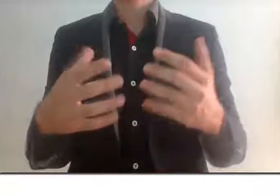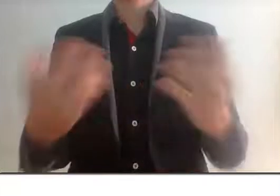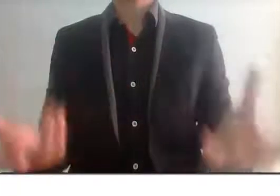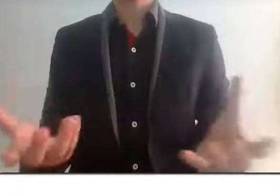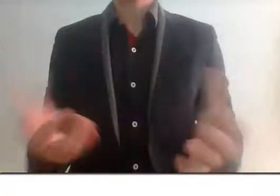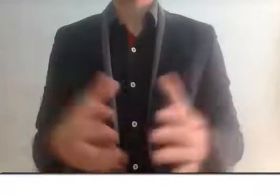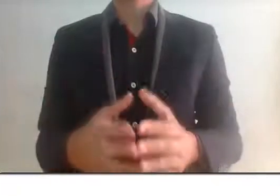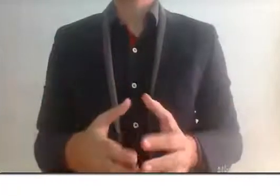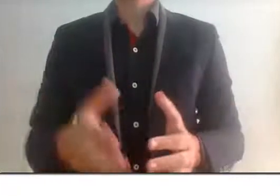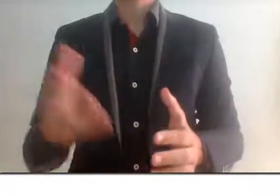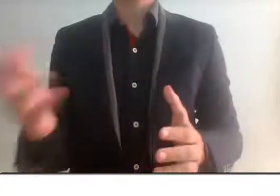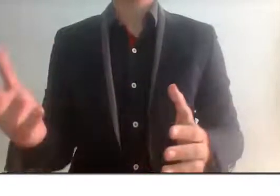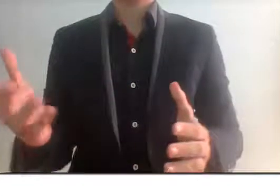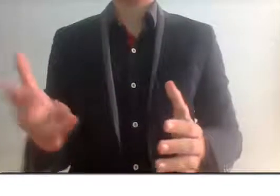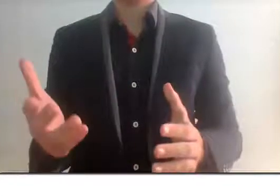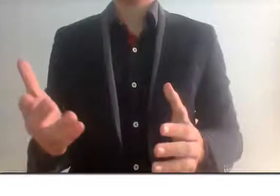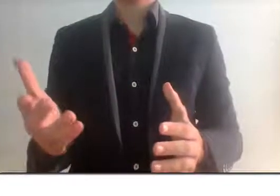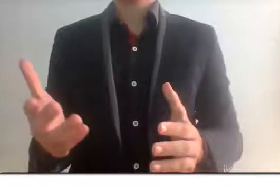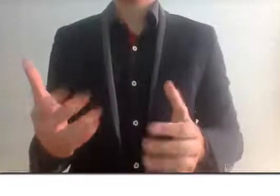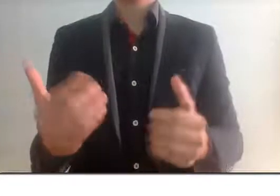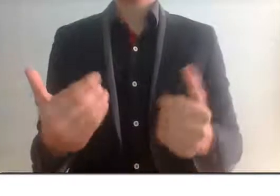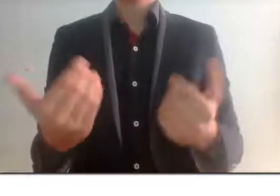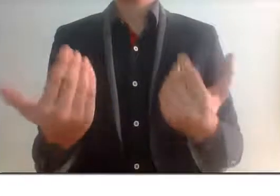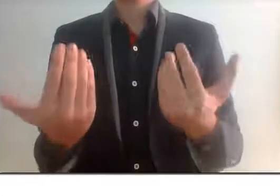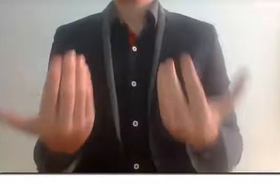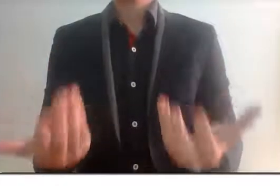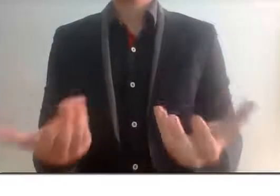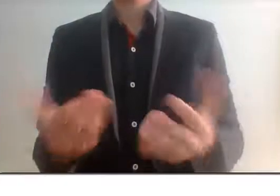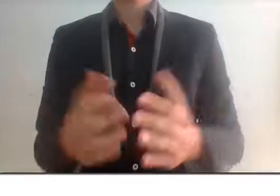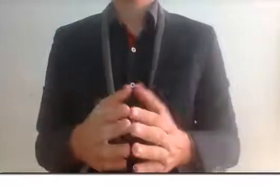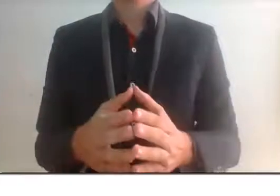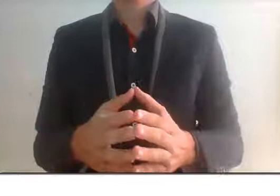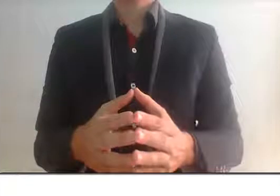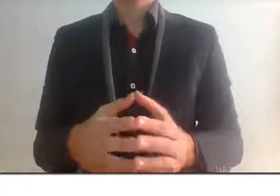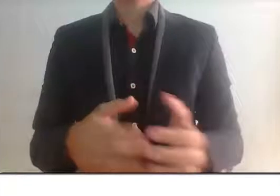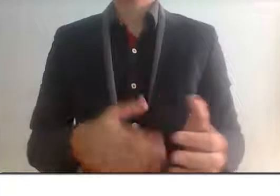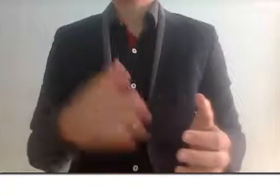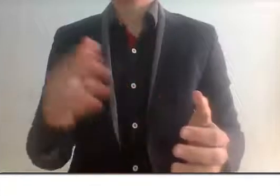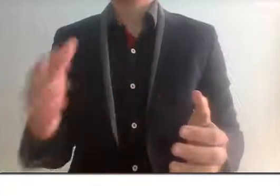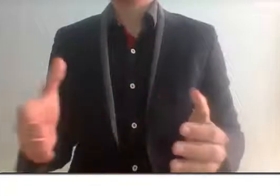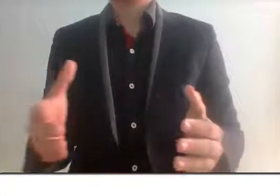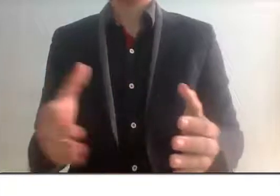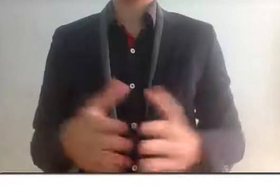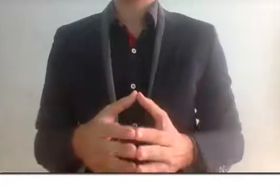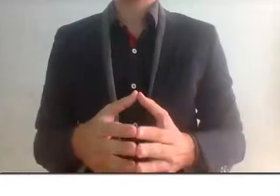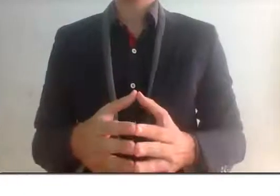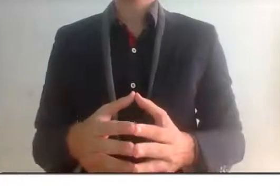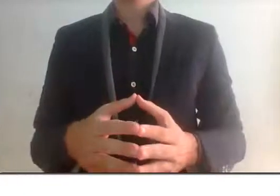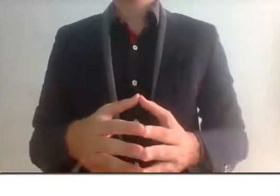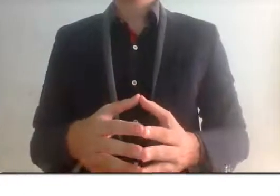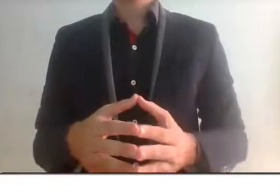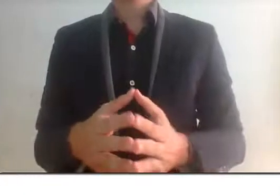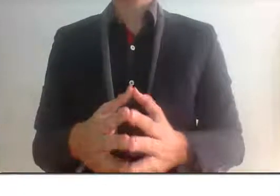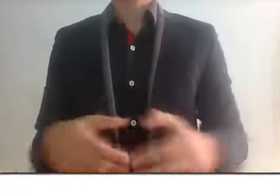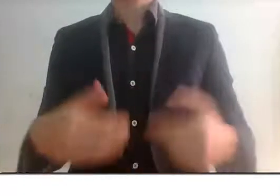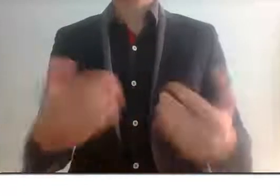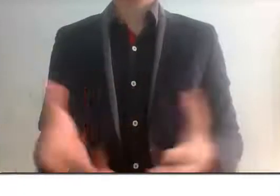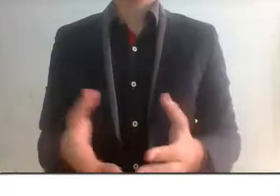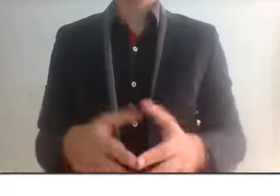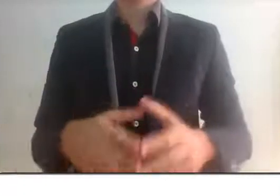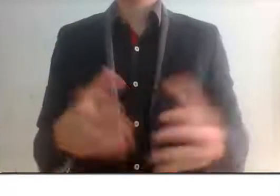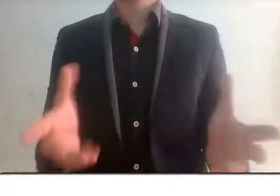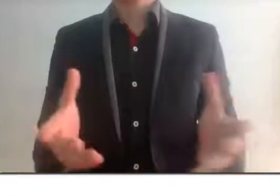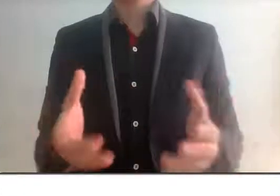generar conocimiento para luego aplicarlo allá afuera, entonces no vamos a considerar que apoyar a jóvenes con becas es prácticamente